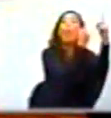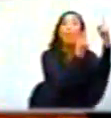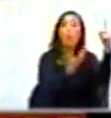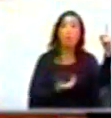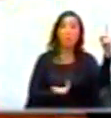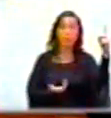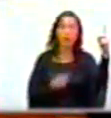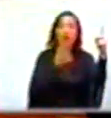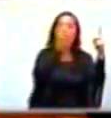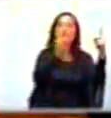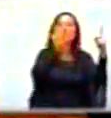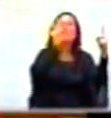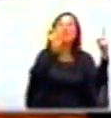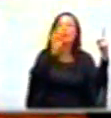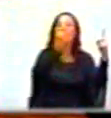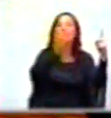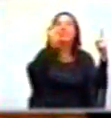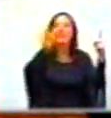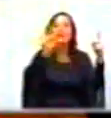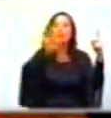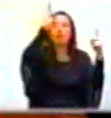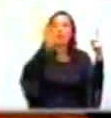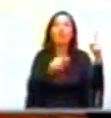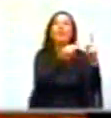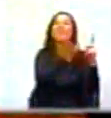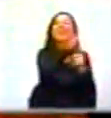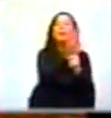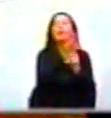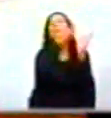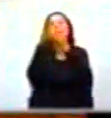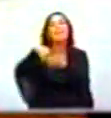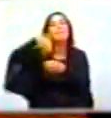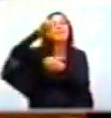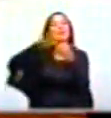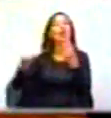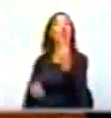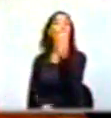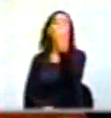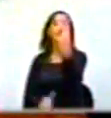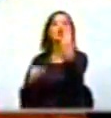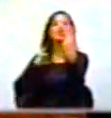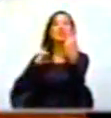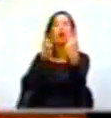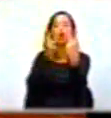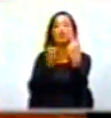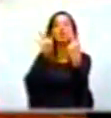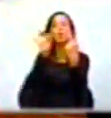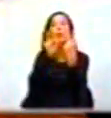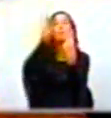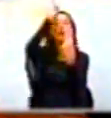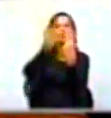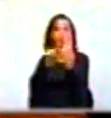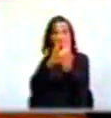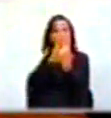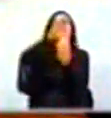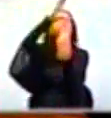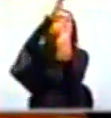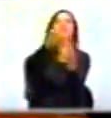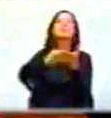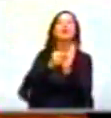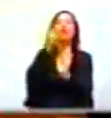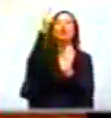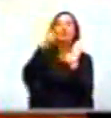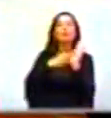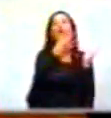con el 83%. En el departamento del Magdalena, 2, se quedan con el 89%, es decir, 2